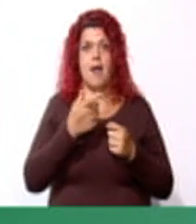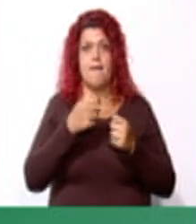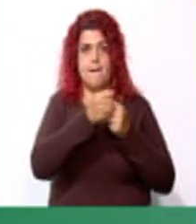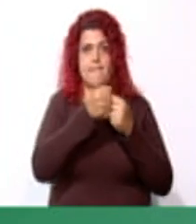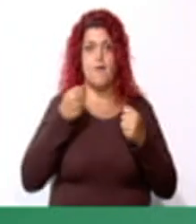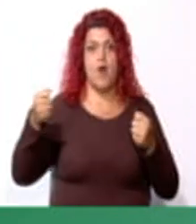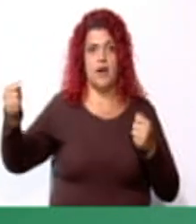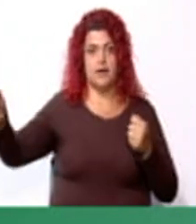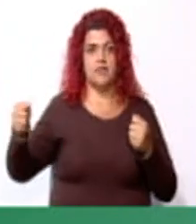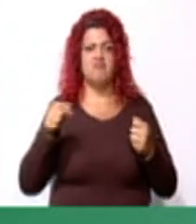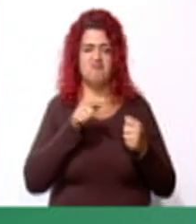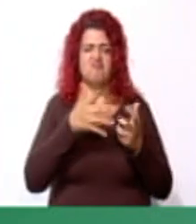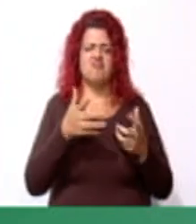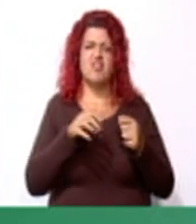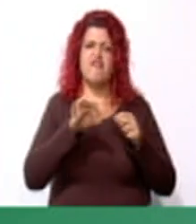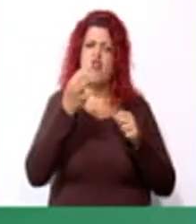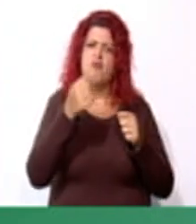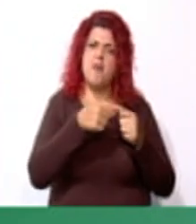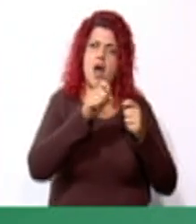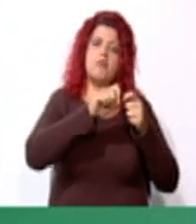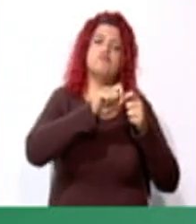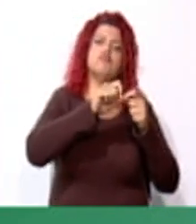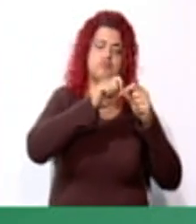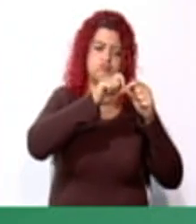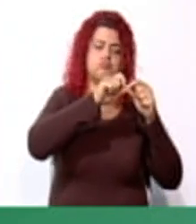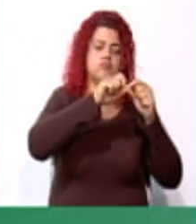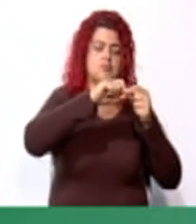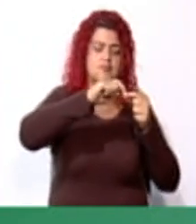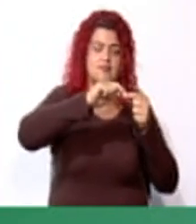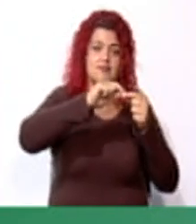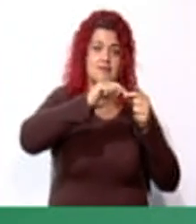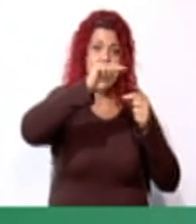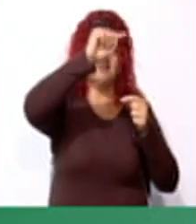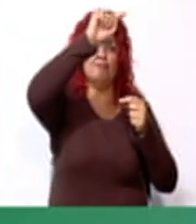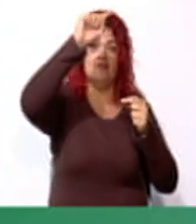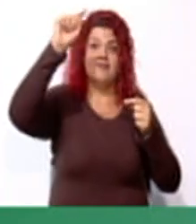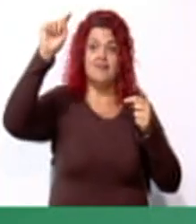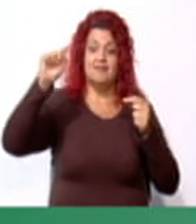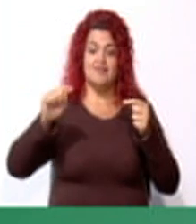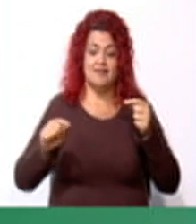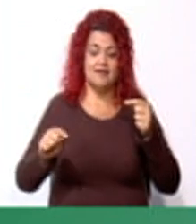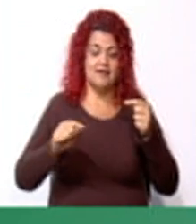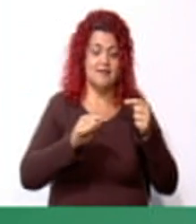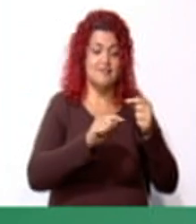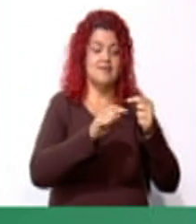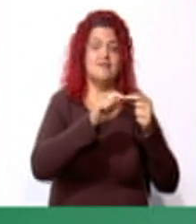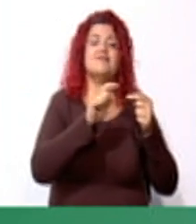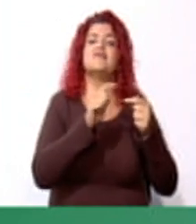¿Y qué forma tiene la puerta? Rectangular. Entonces, ¿cuáles son sus medidas?